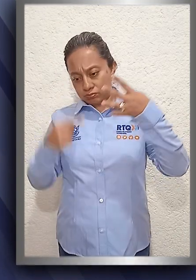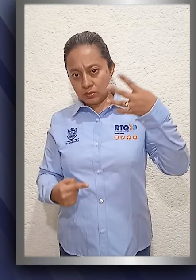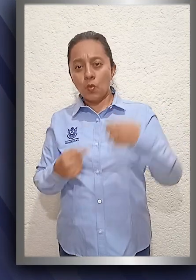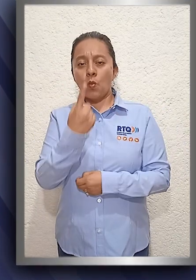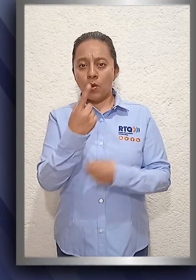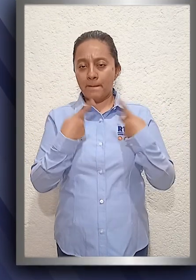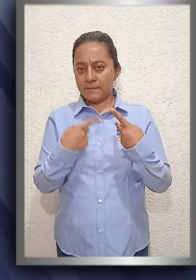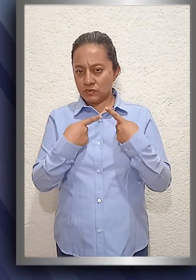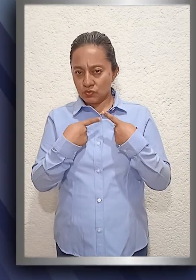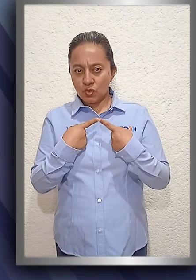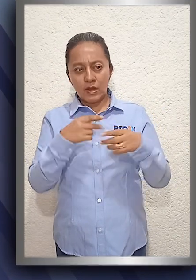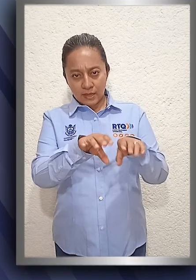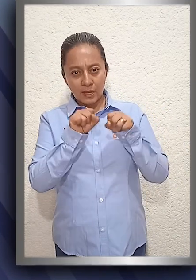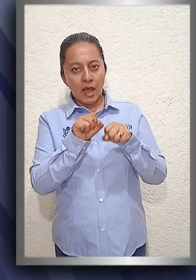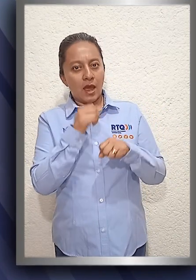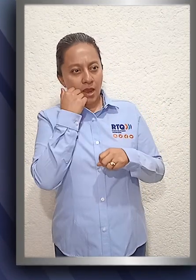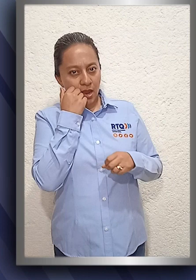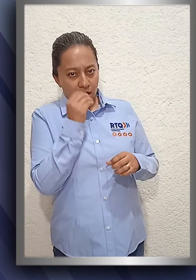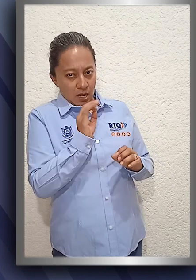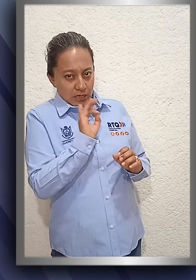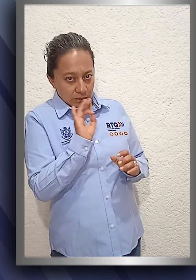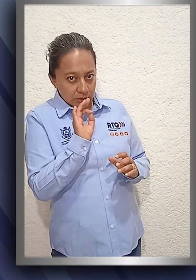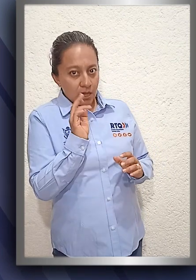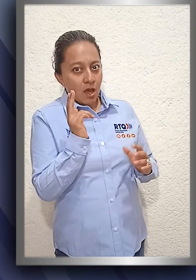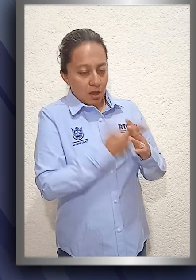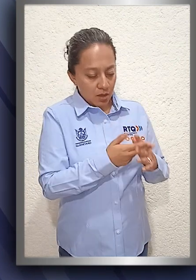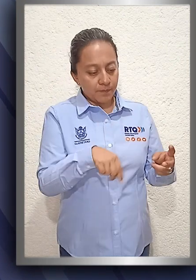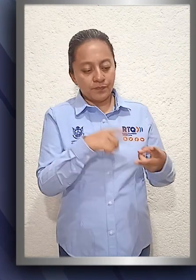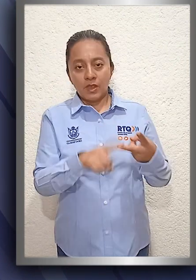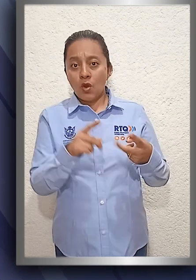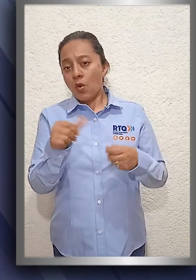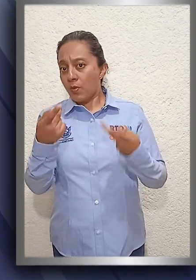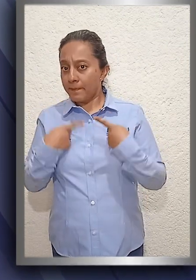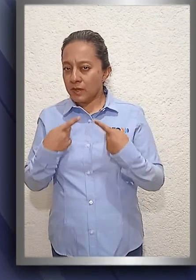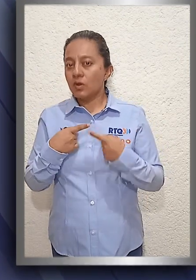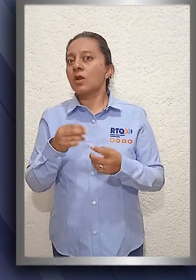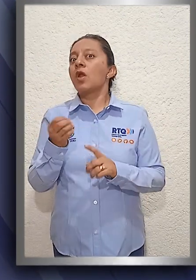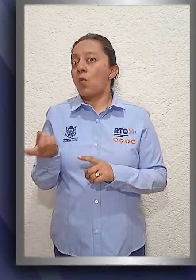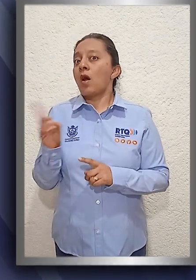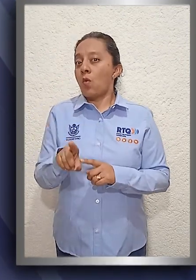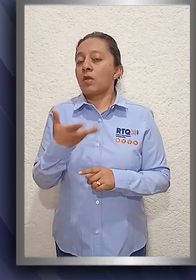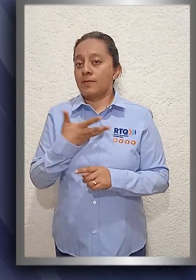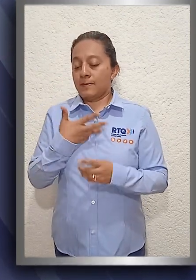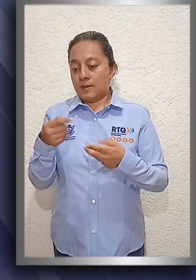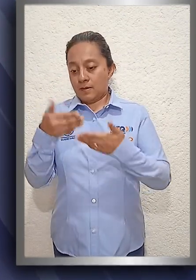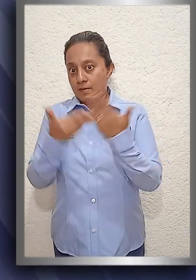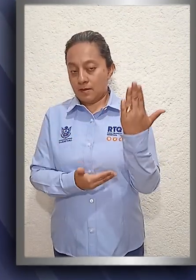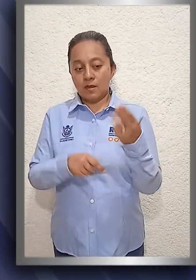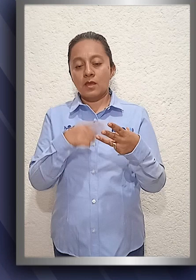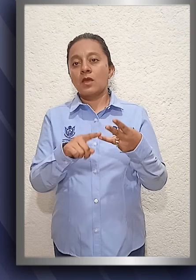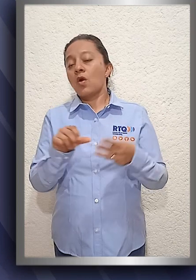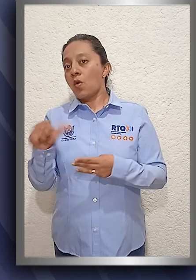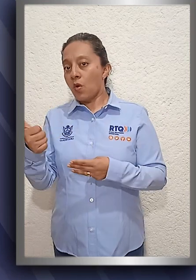detenido por tentativa de homicidio, otro por contar con una orden de aprehensión vigente y otros por portar armas prohibidas, delitos contra la